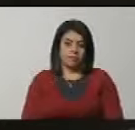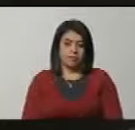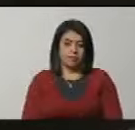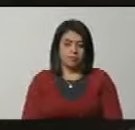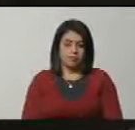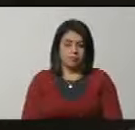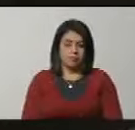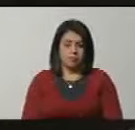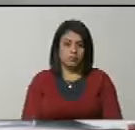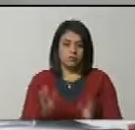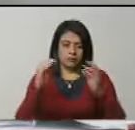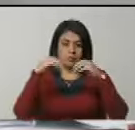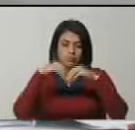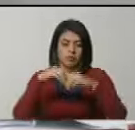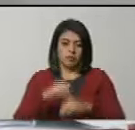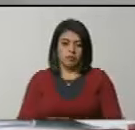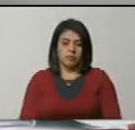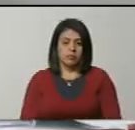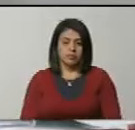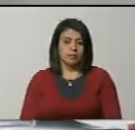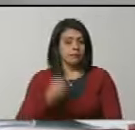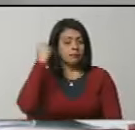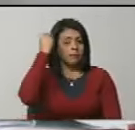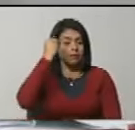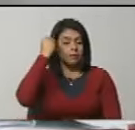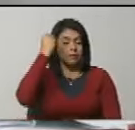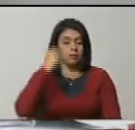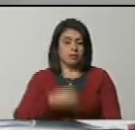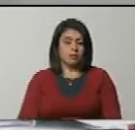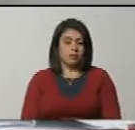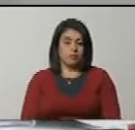discutiendo por tal acuerdo. Ok. En consideración.